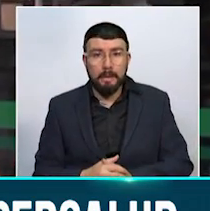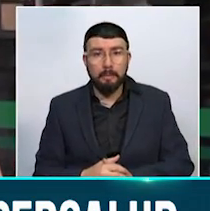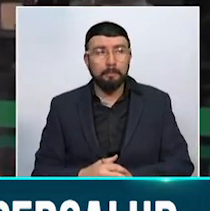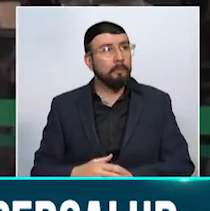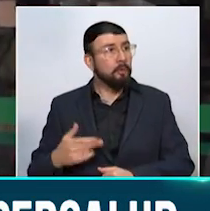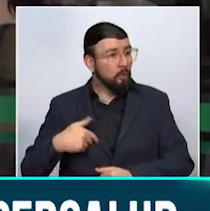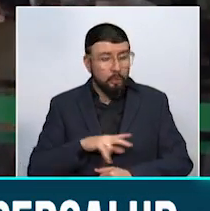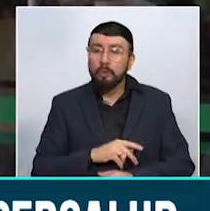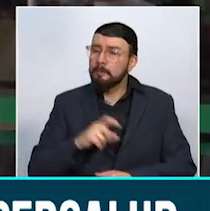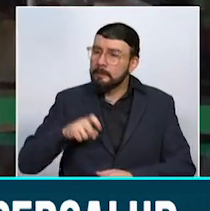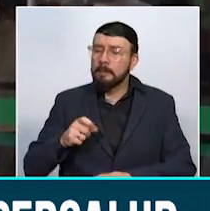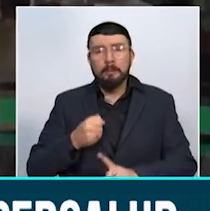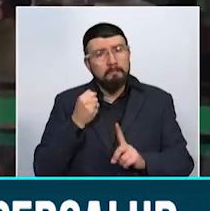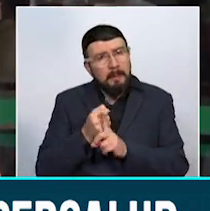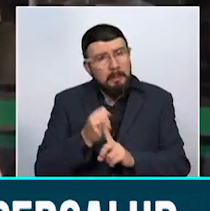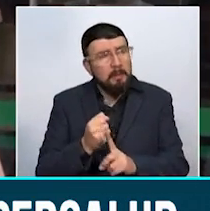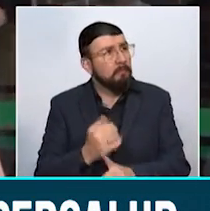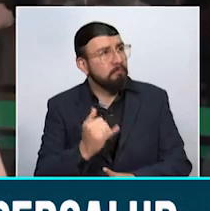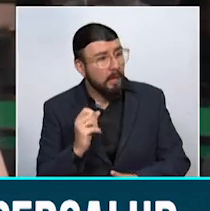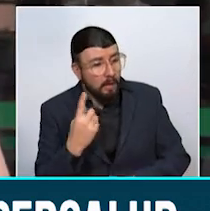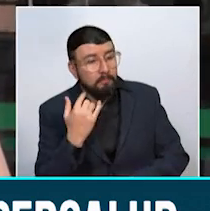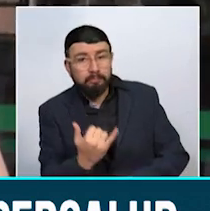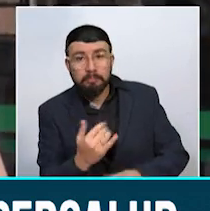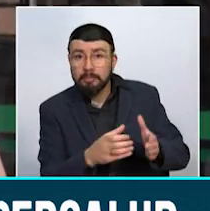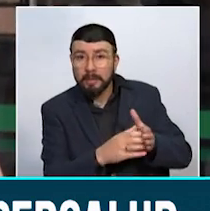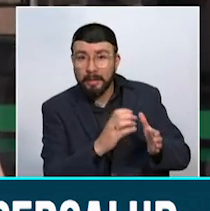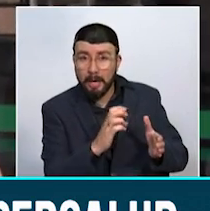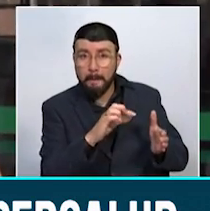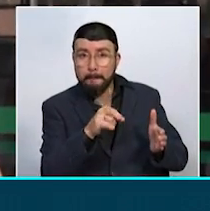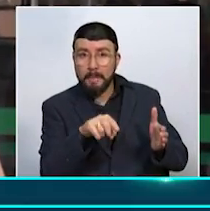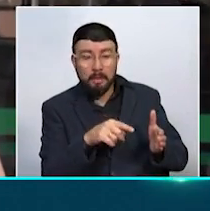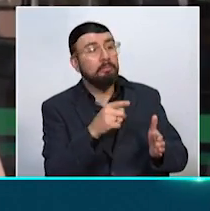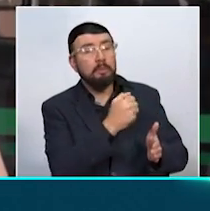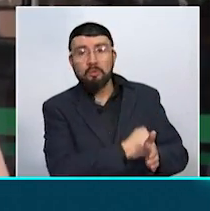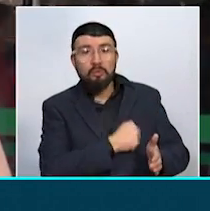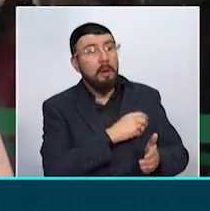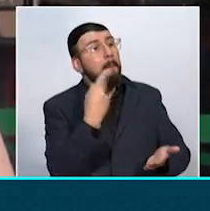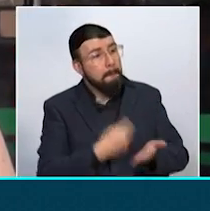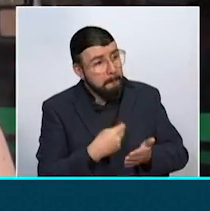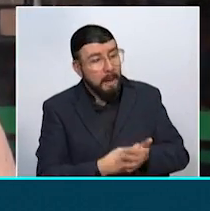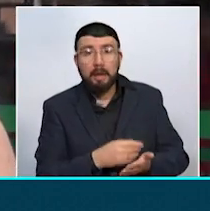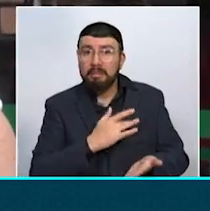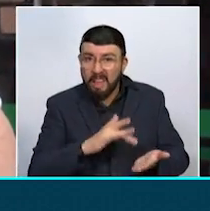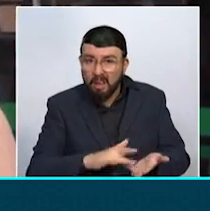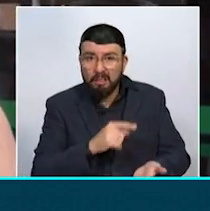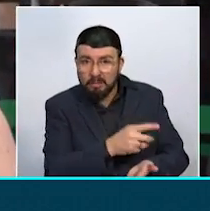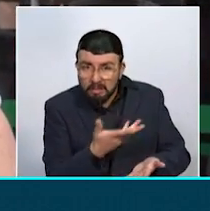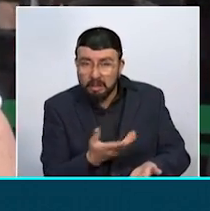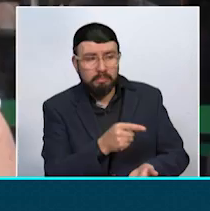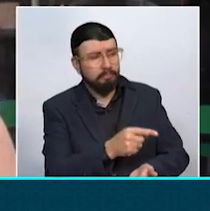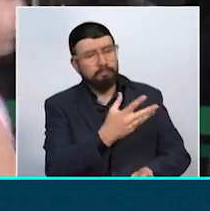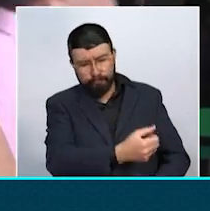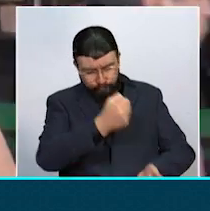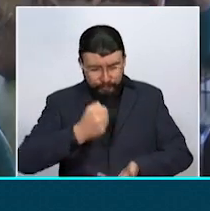presionar de alguna forma a las EPS para que le cancelen esas deudas que tienen con los